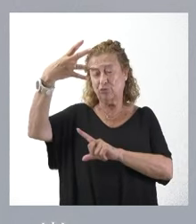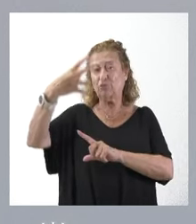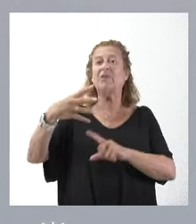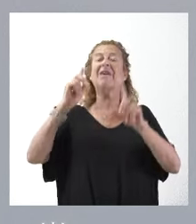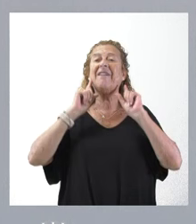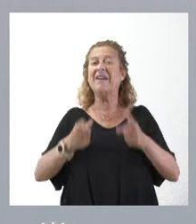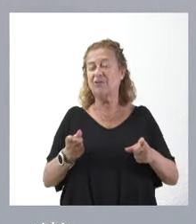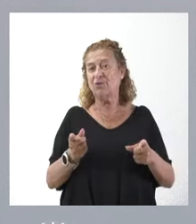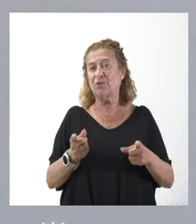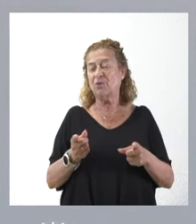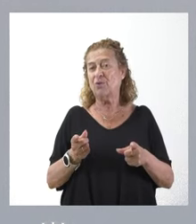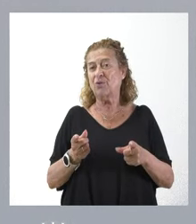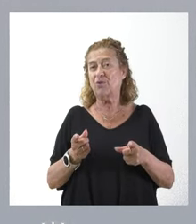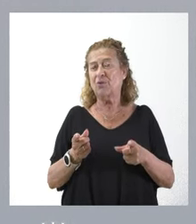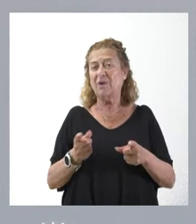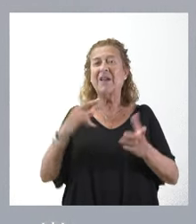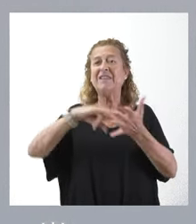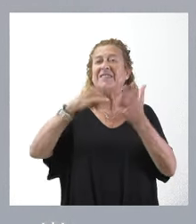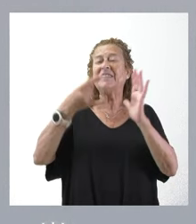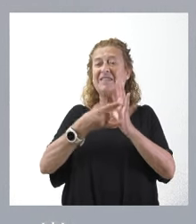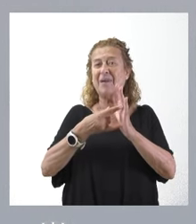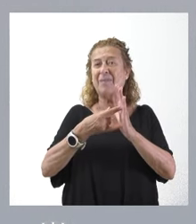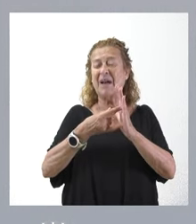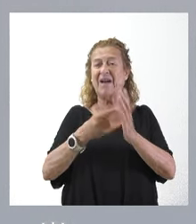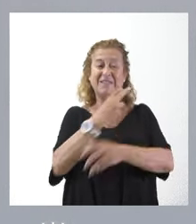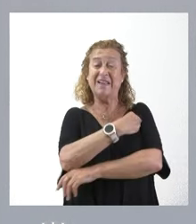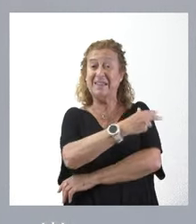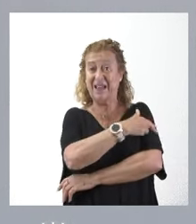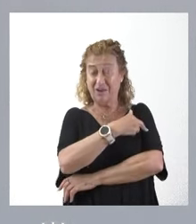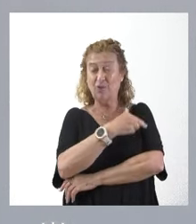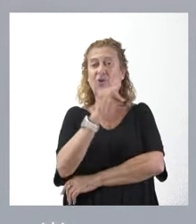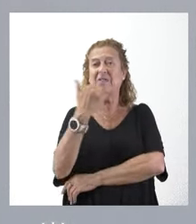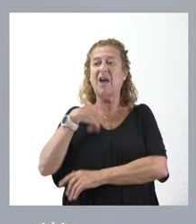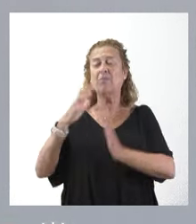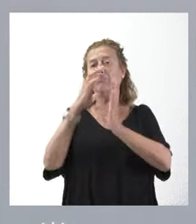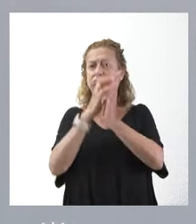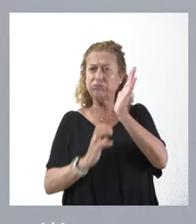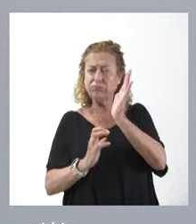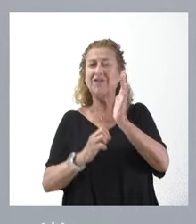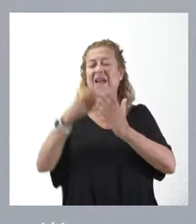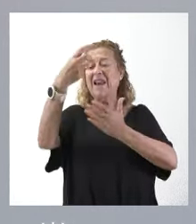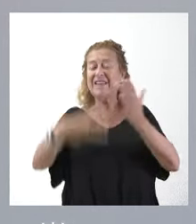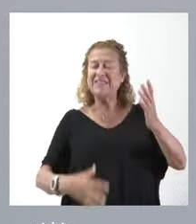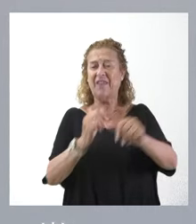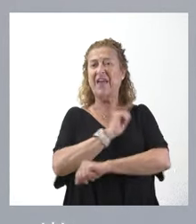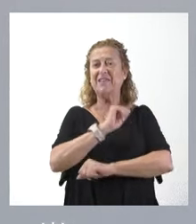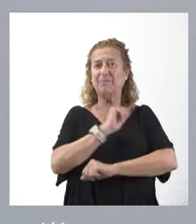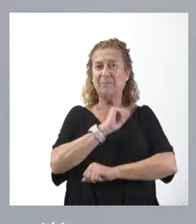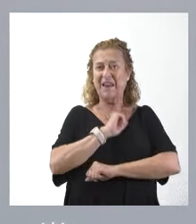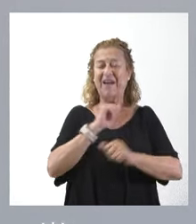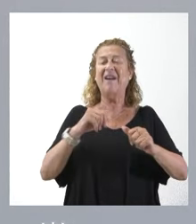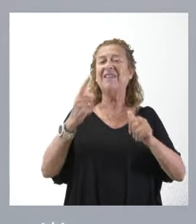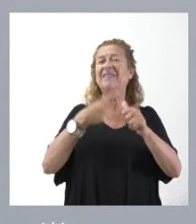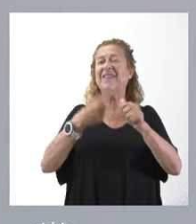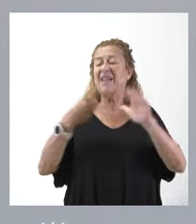caso del sistema sanitario y hemos reducido la lista de espera en 39 días.